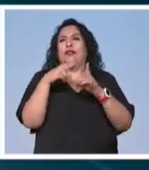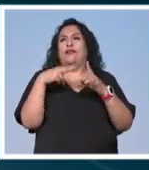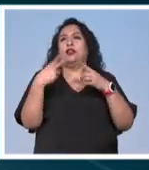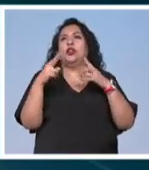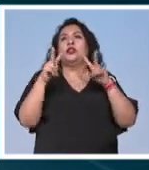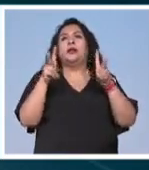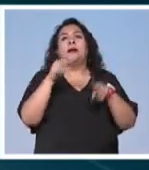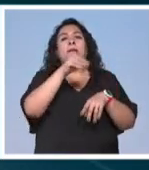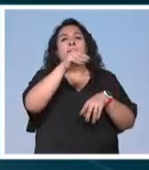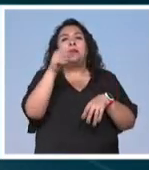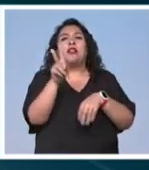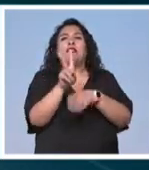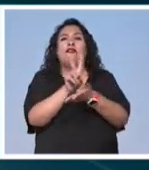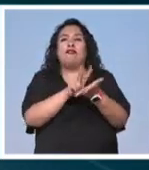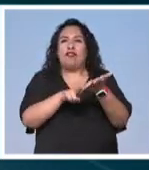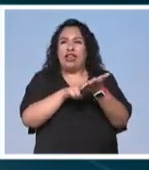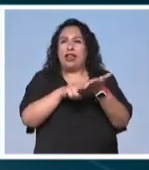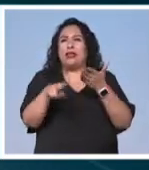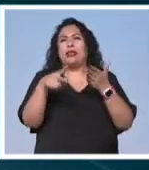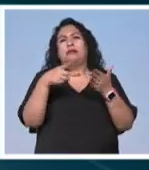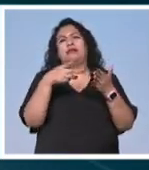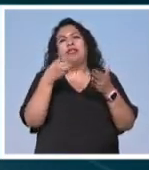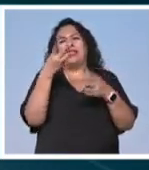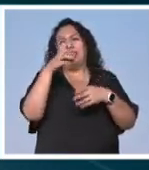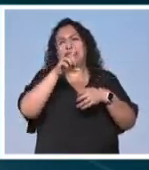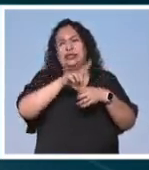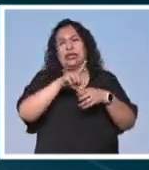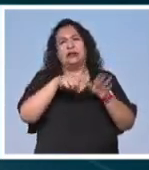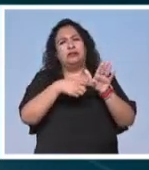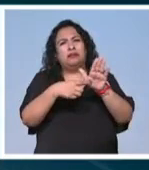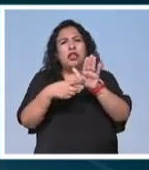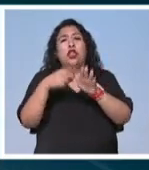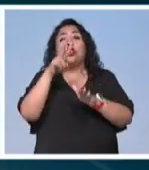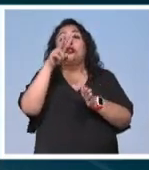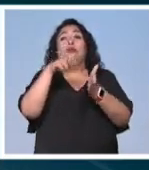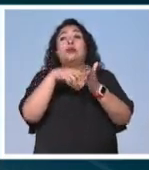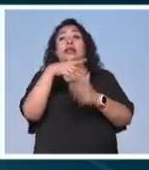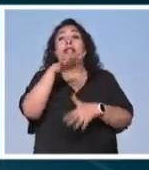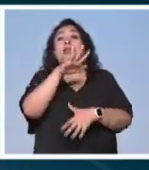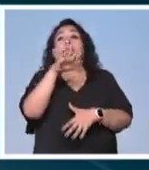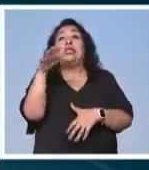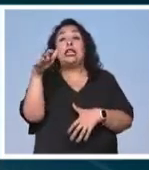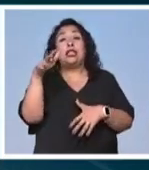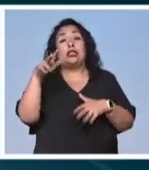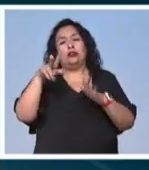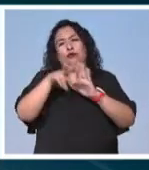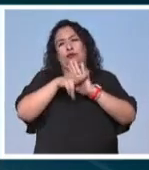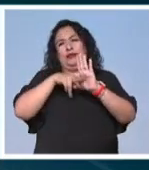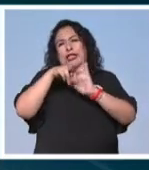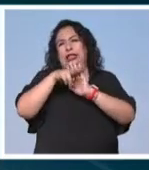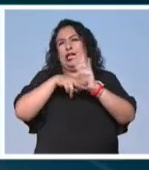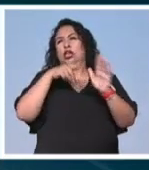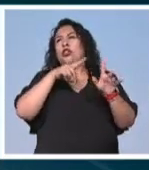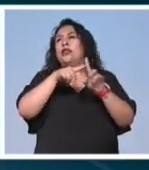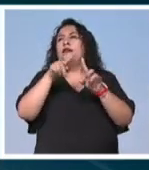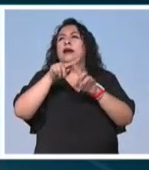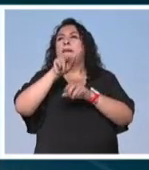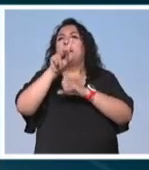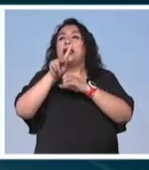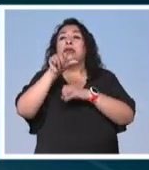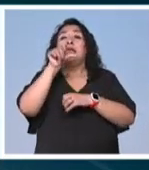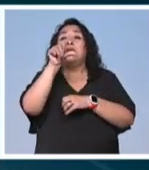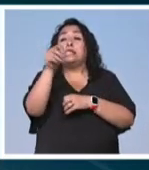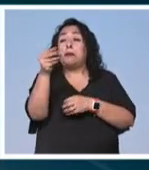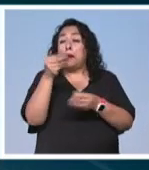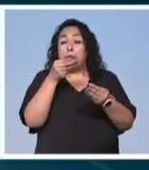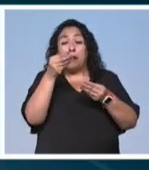llamado Circuito Verde y proyectó a lo largo de tres días 2.500 materiales audiovisuales provenientes de 16 países